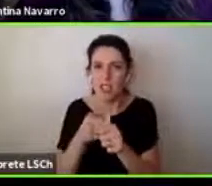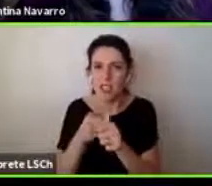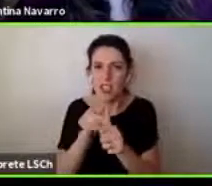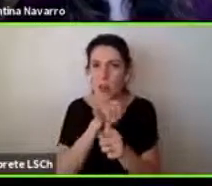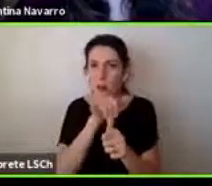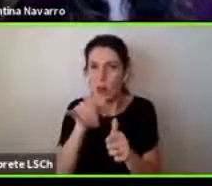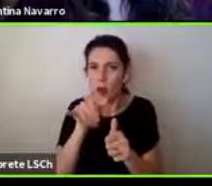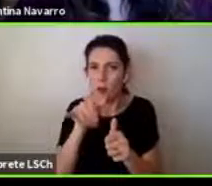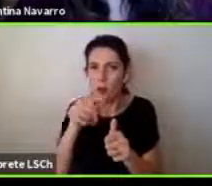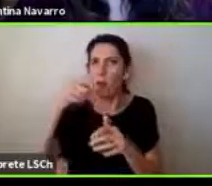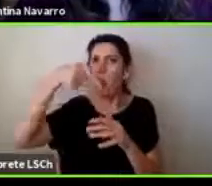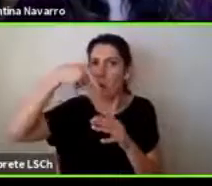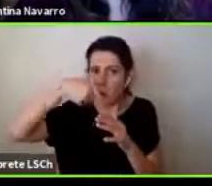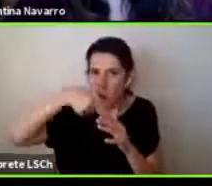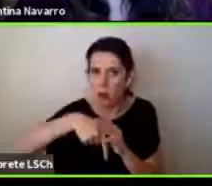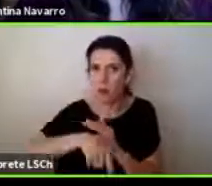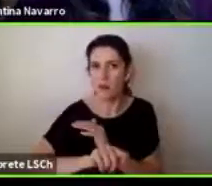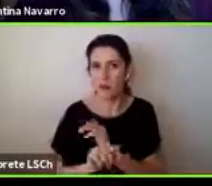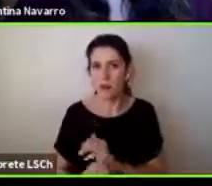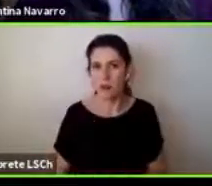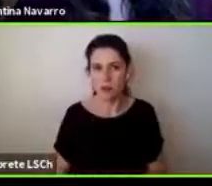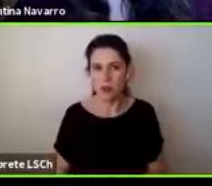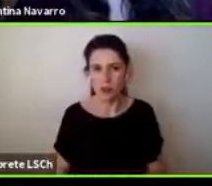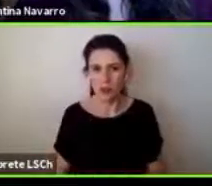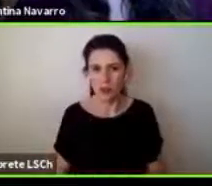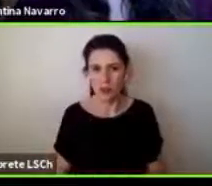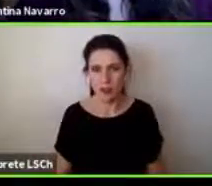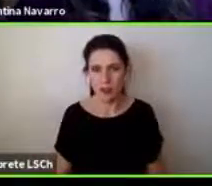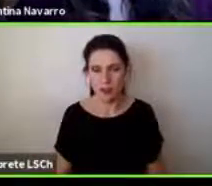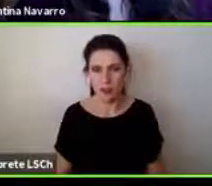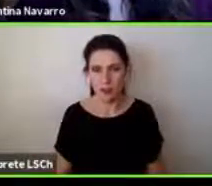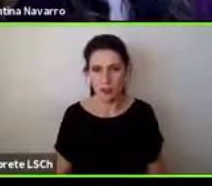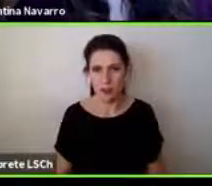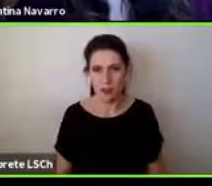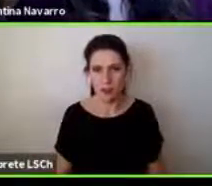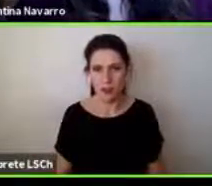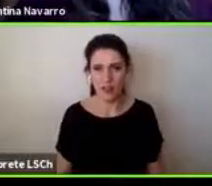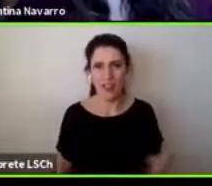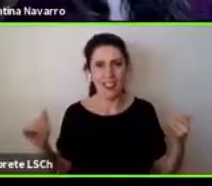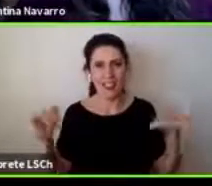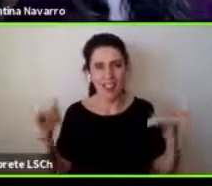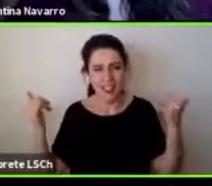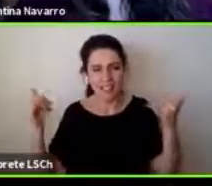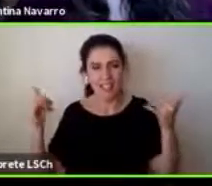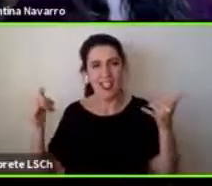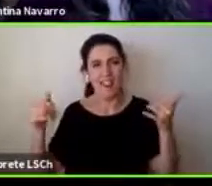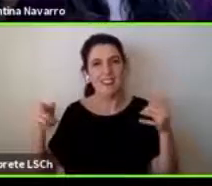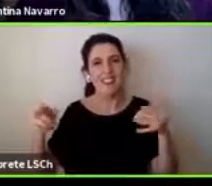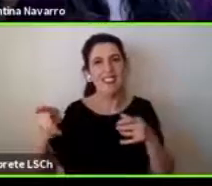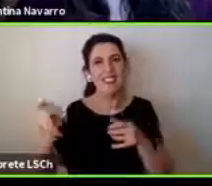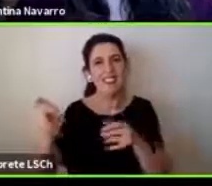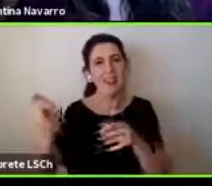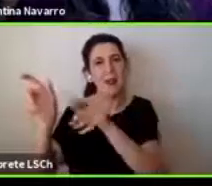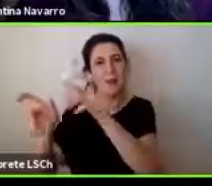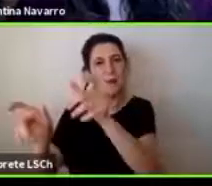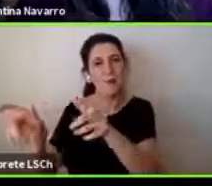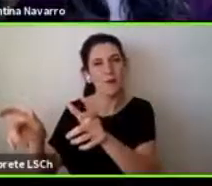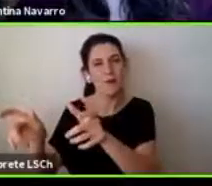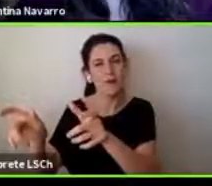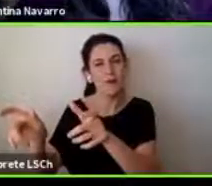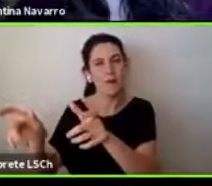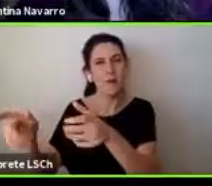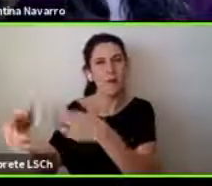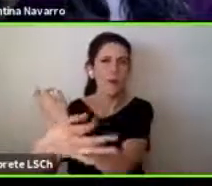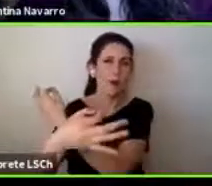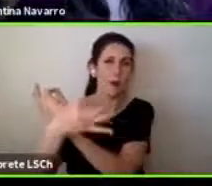mi experiencia al menos fue como interesante porque tenía hubo muchas reuniones donde las chiquillas me explicaban como de qué se trataba el tema como